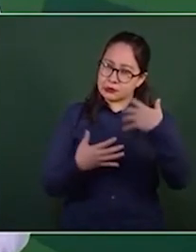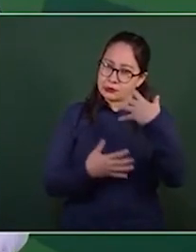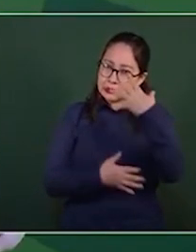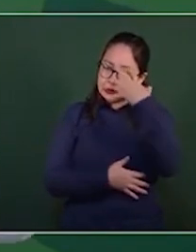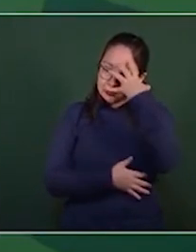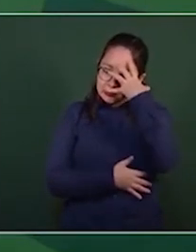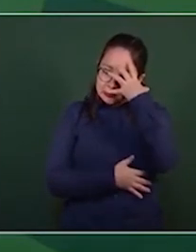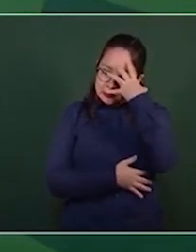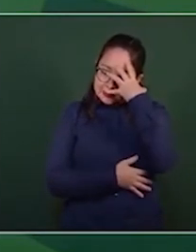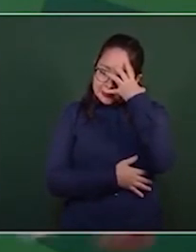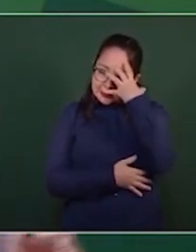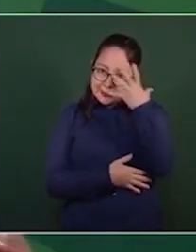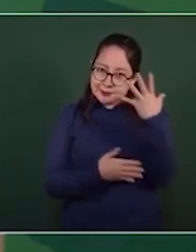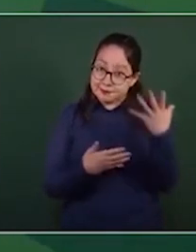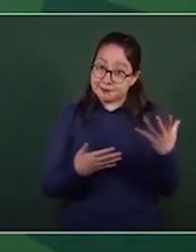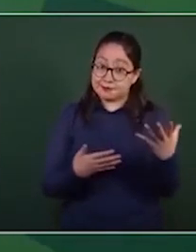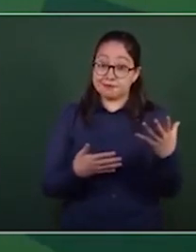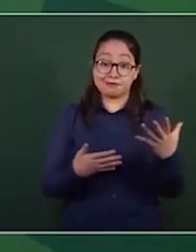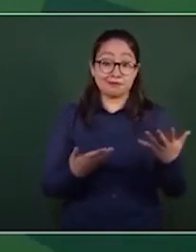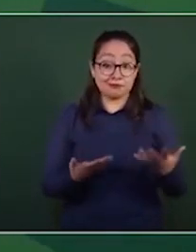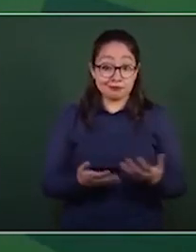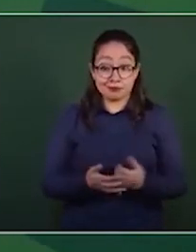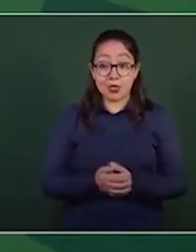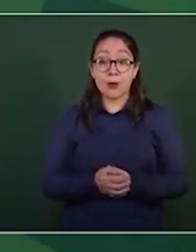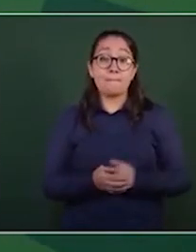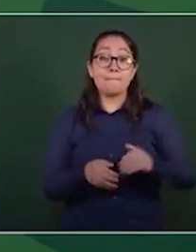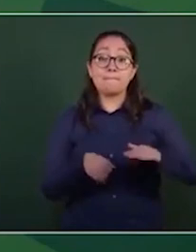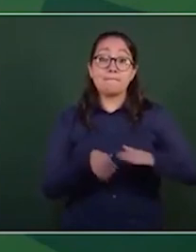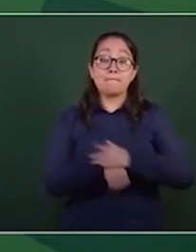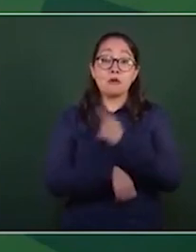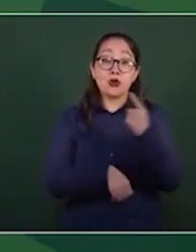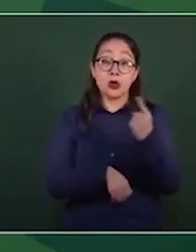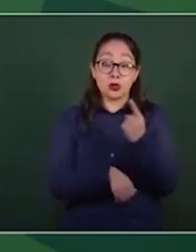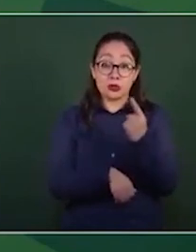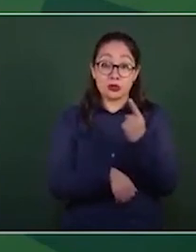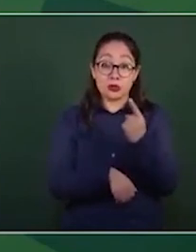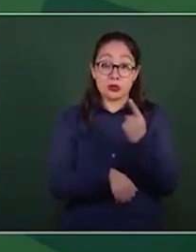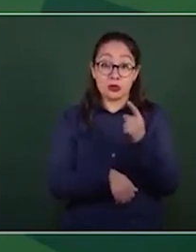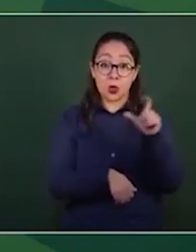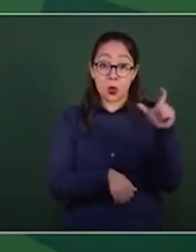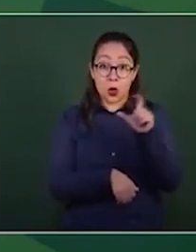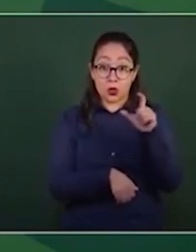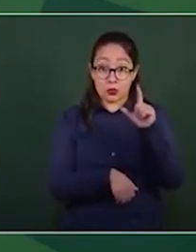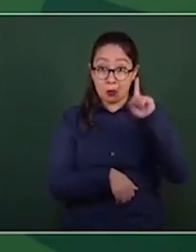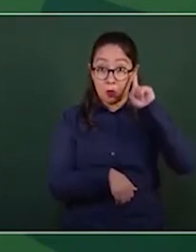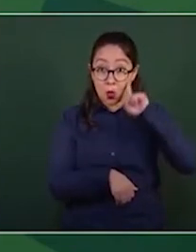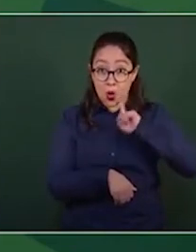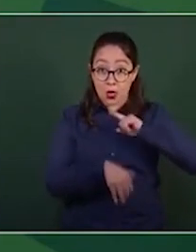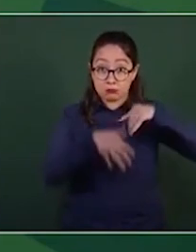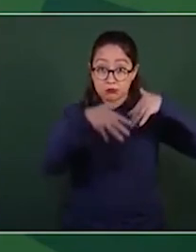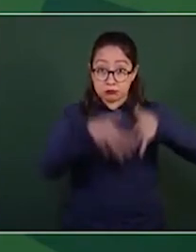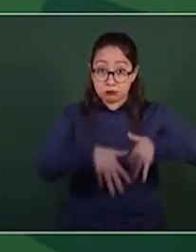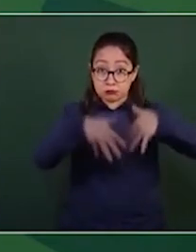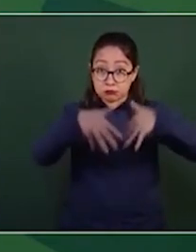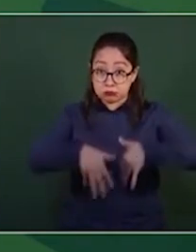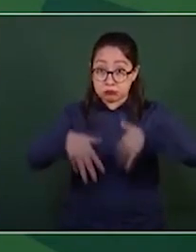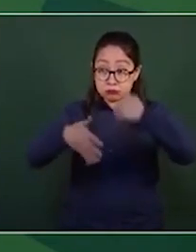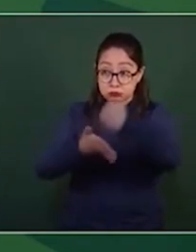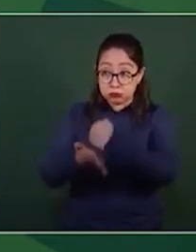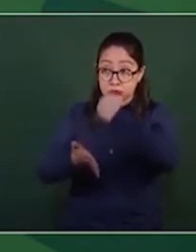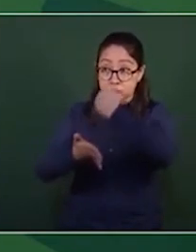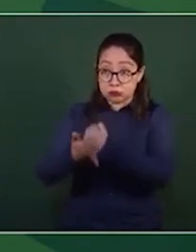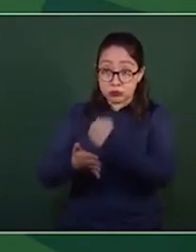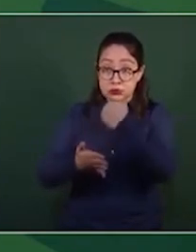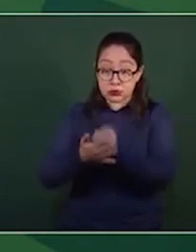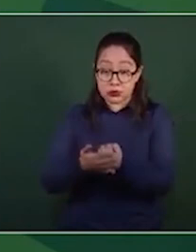porque cuando se trata de protestas de mujeres uno tiene que ser mucho